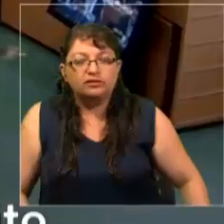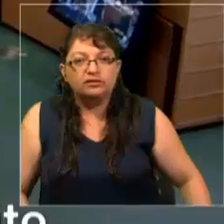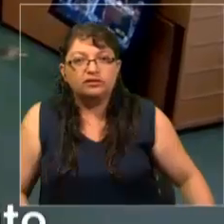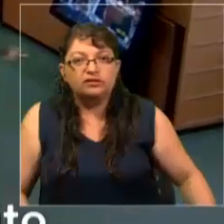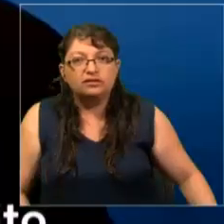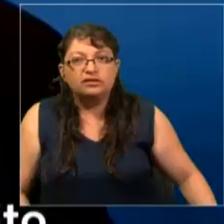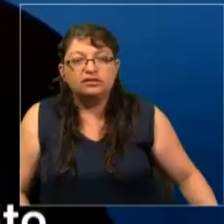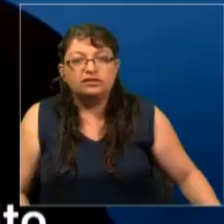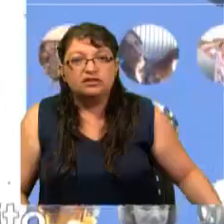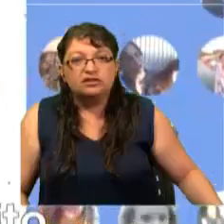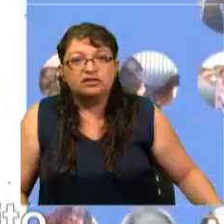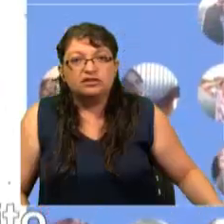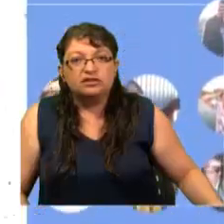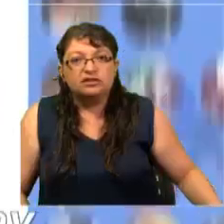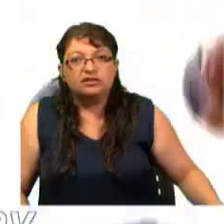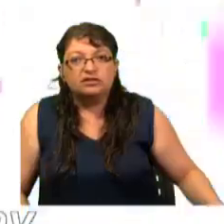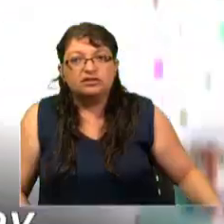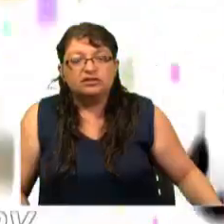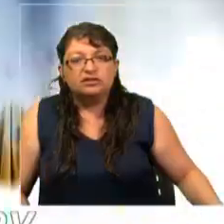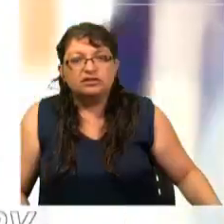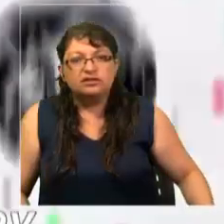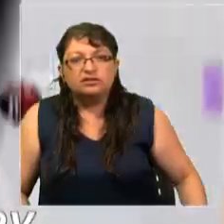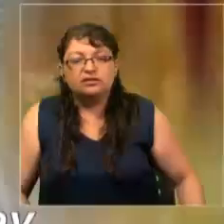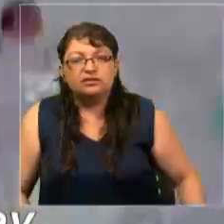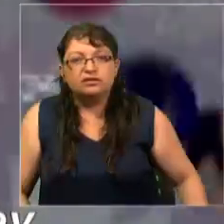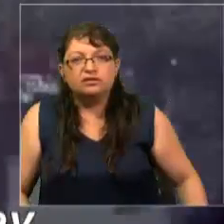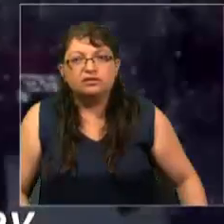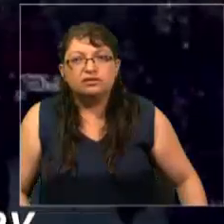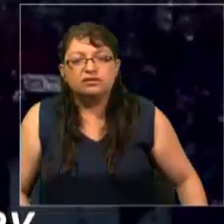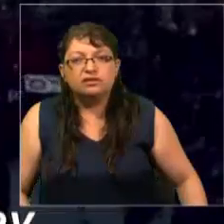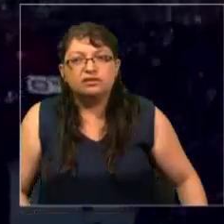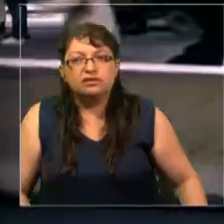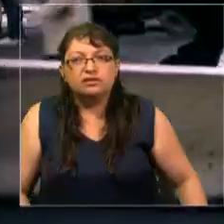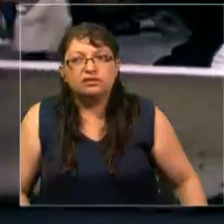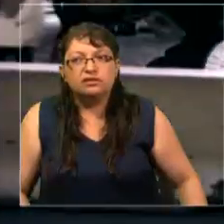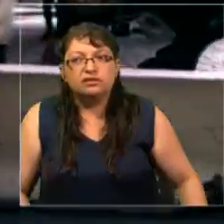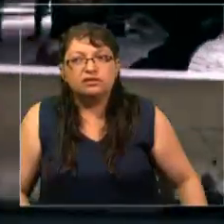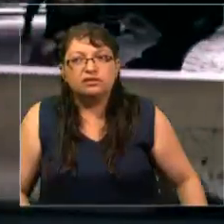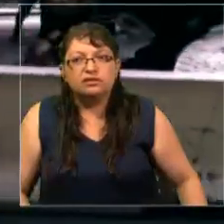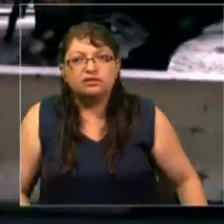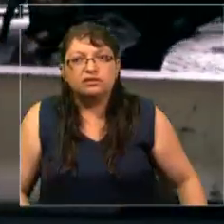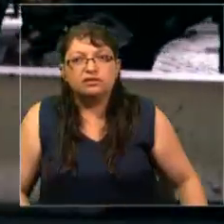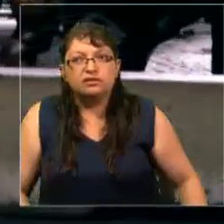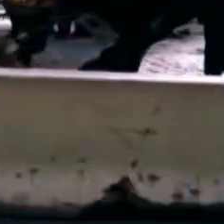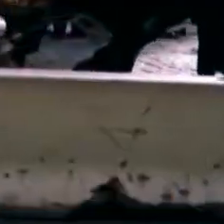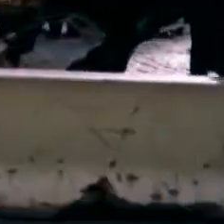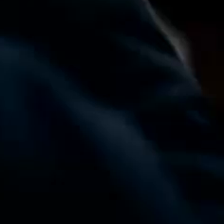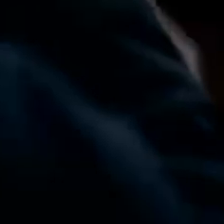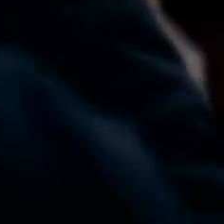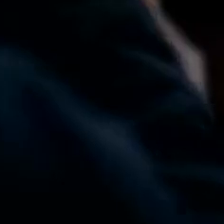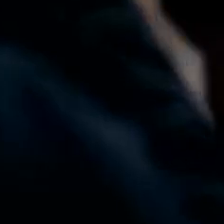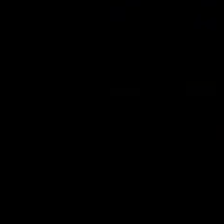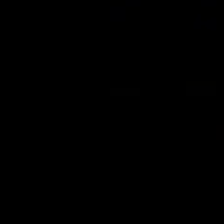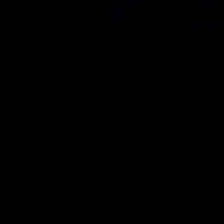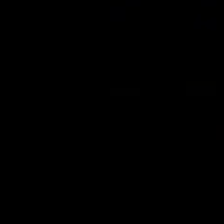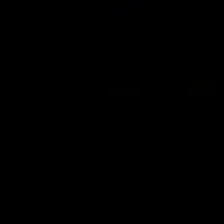This is becoming a criminal matter. When people see the extent of the surveillance, I think they're going to be shocked.